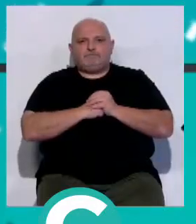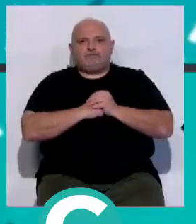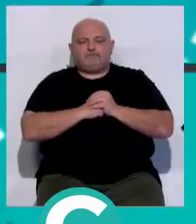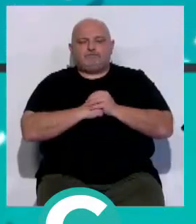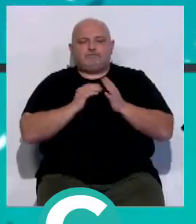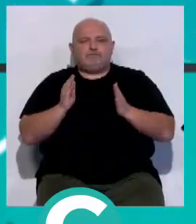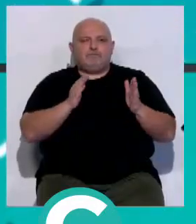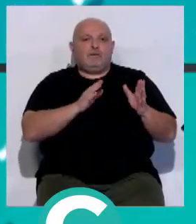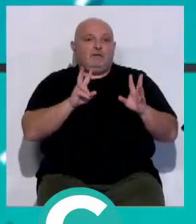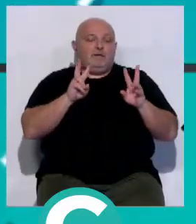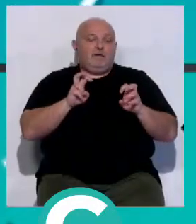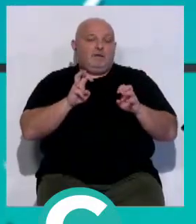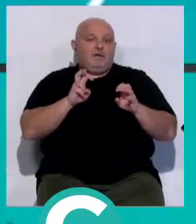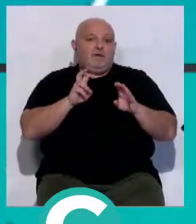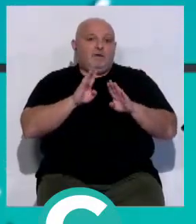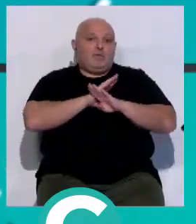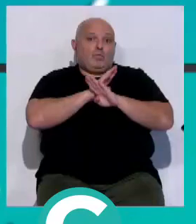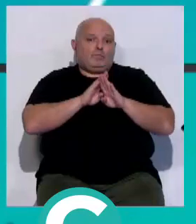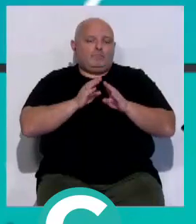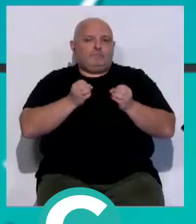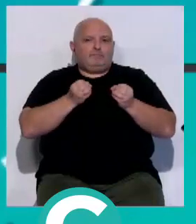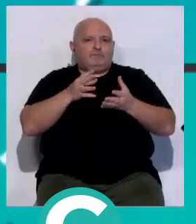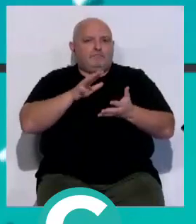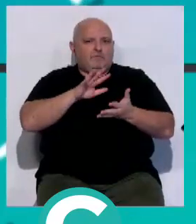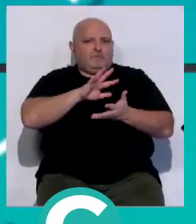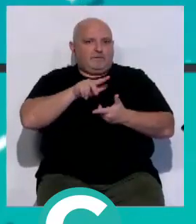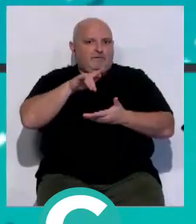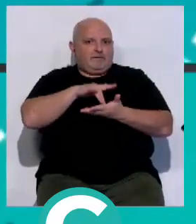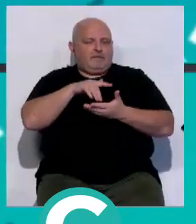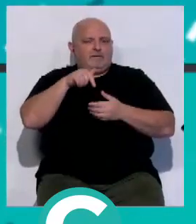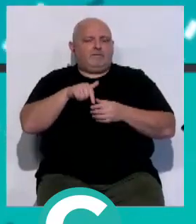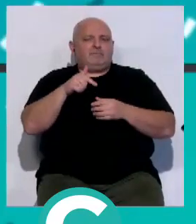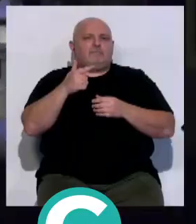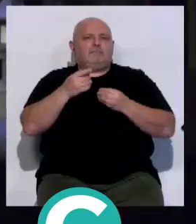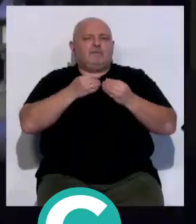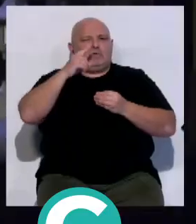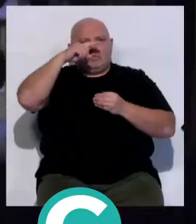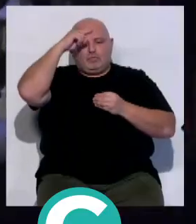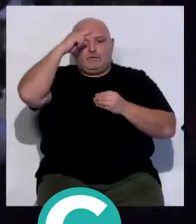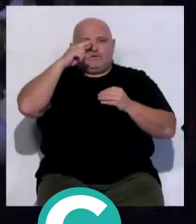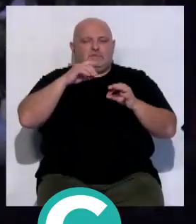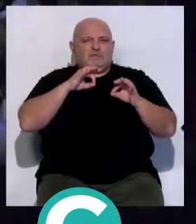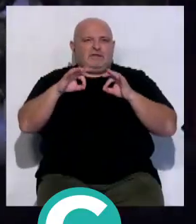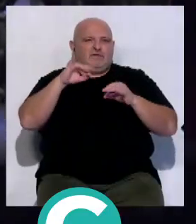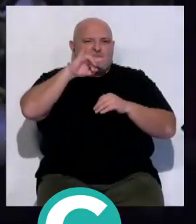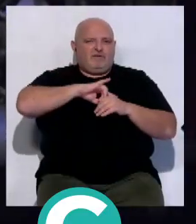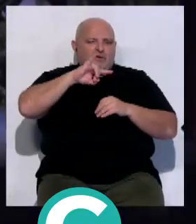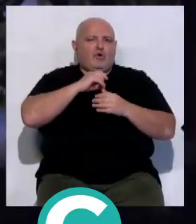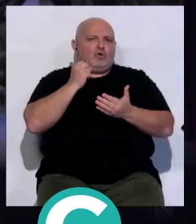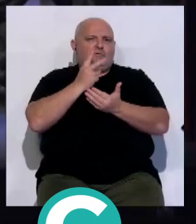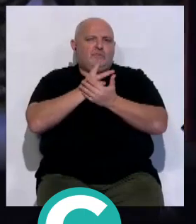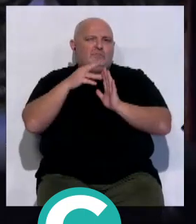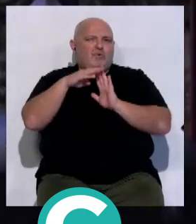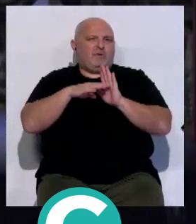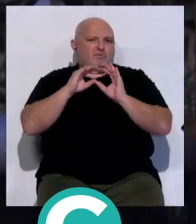Y ya en último lugar, en esta edición de Noticias Cádiz en Página Cultural, el gran teatro de Falla que vuelve a su